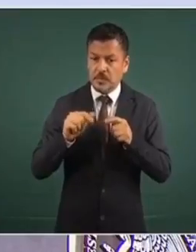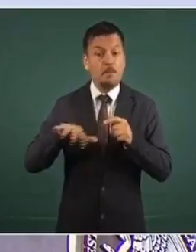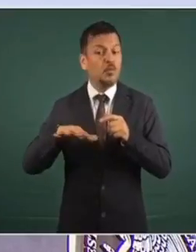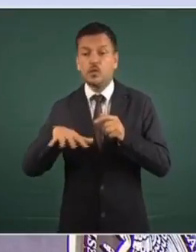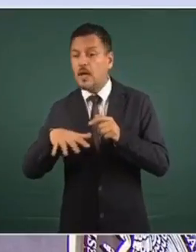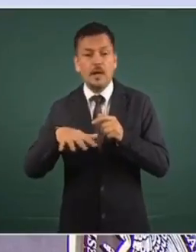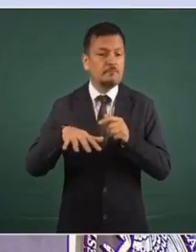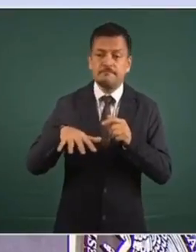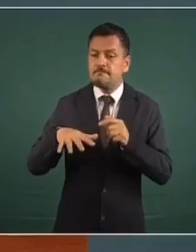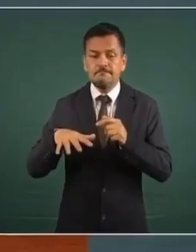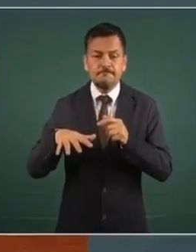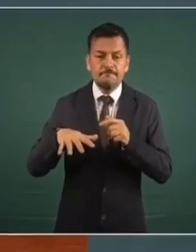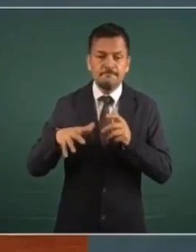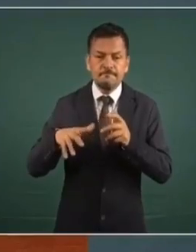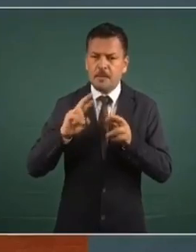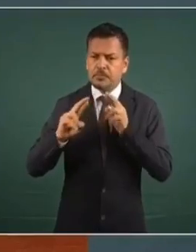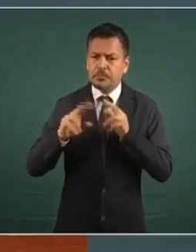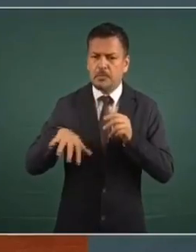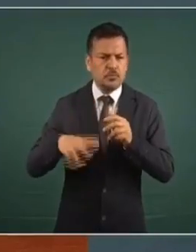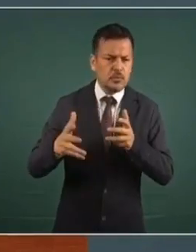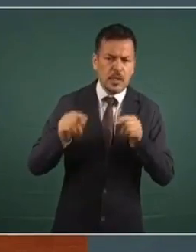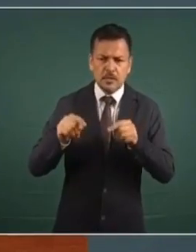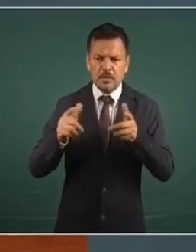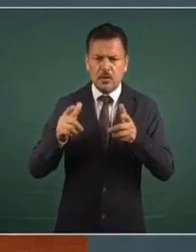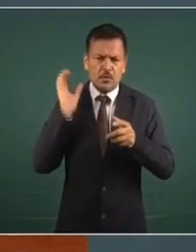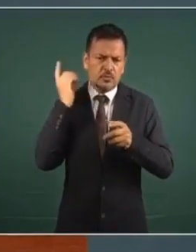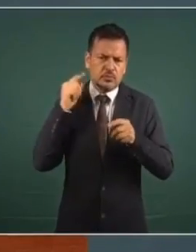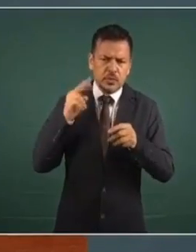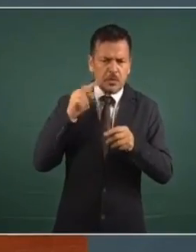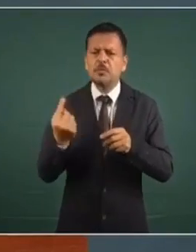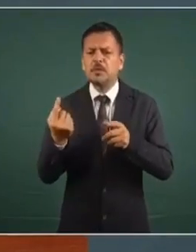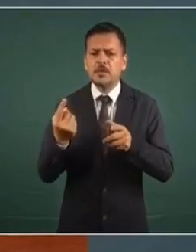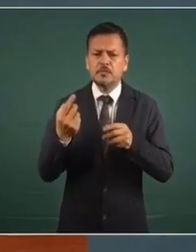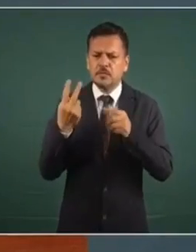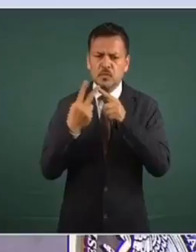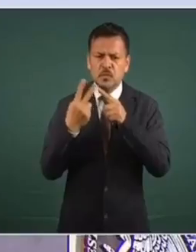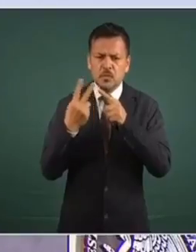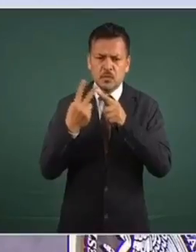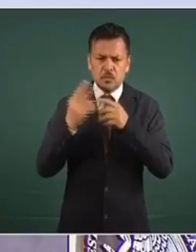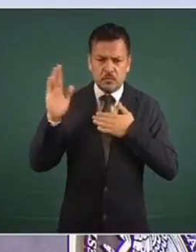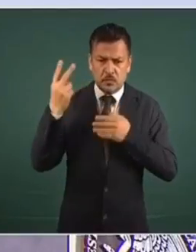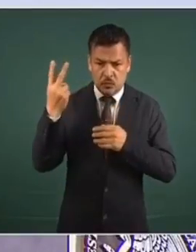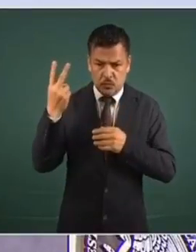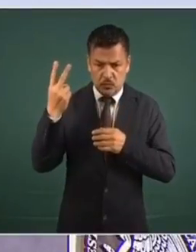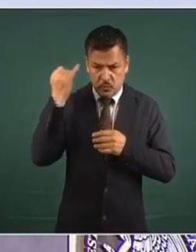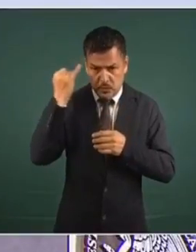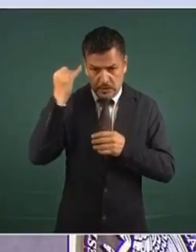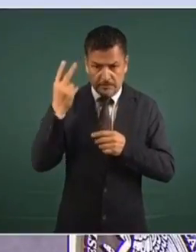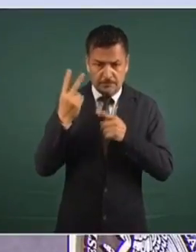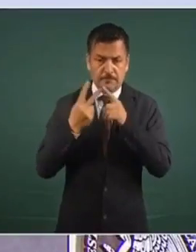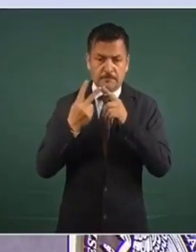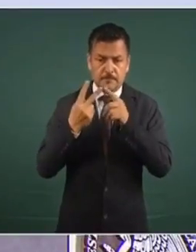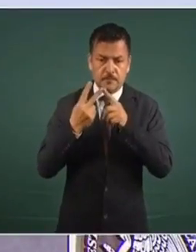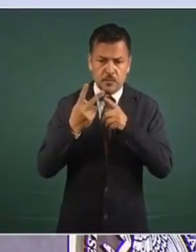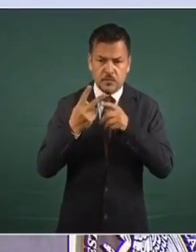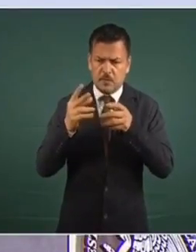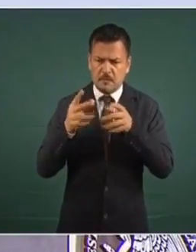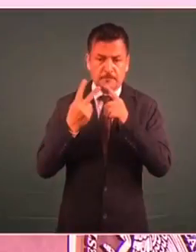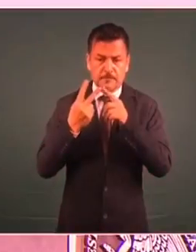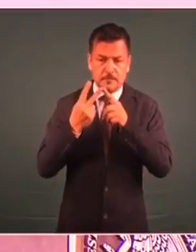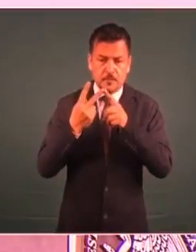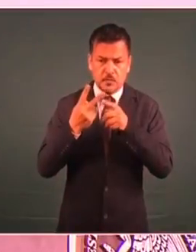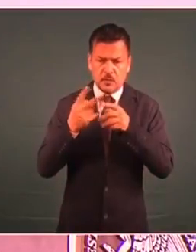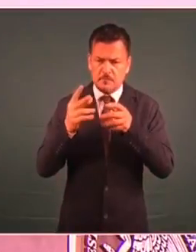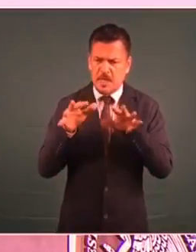Buscar ya una resolución de los legisladores sobre dos iniciativas que le enviamos. Una para el ajuste del